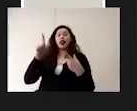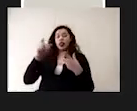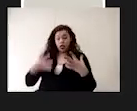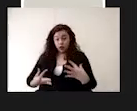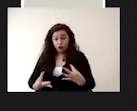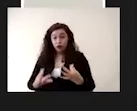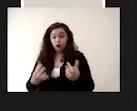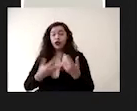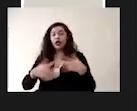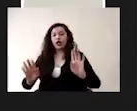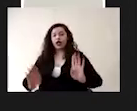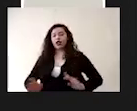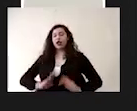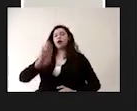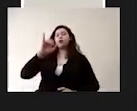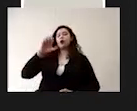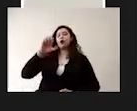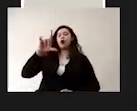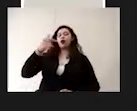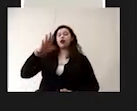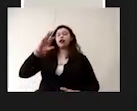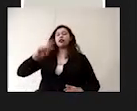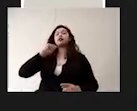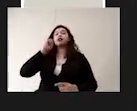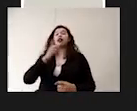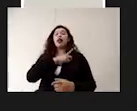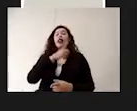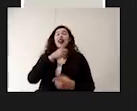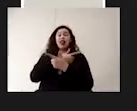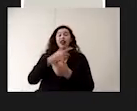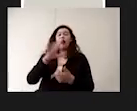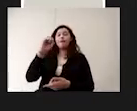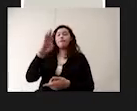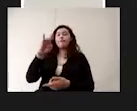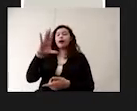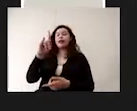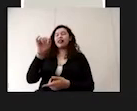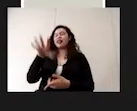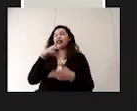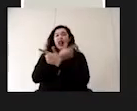de características biológicas, se refiere a que debe estar libre de bacterias y patógenos.